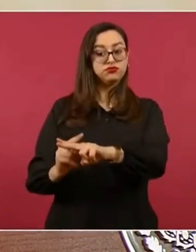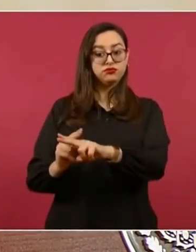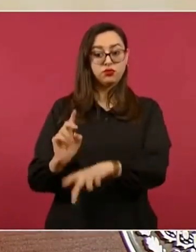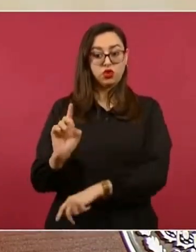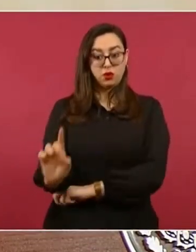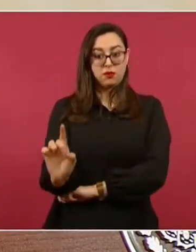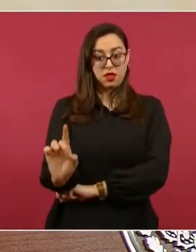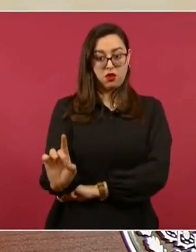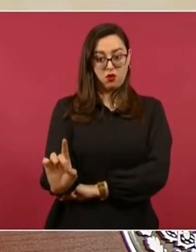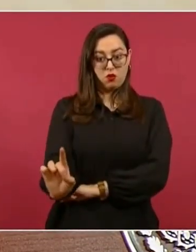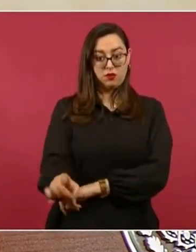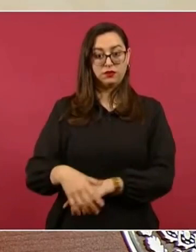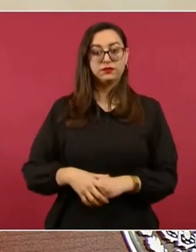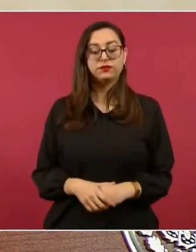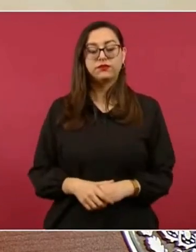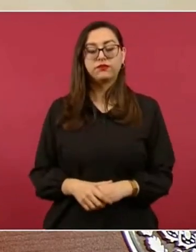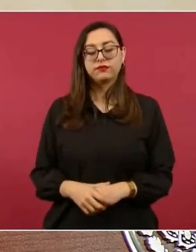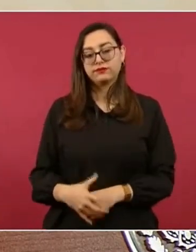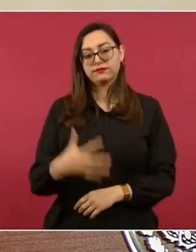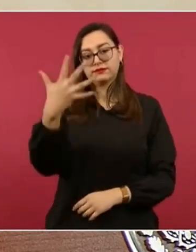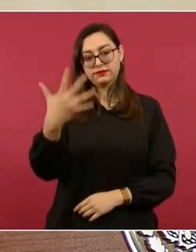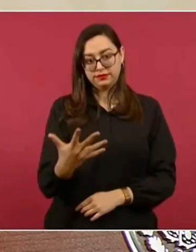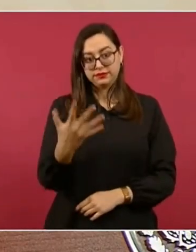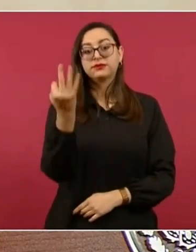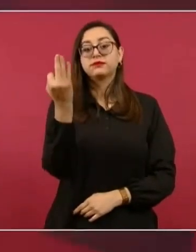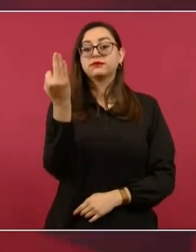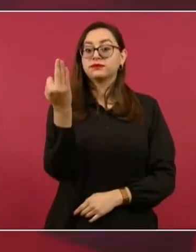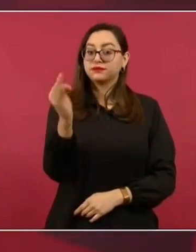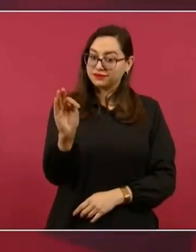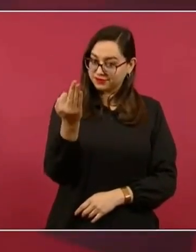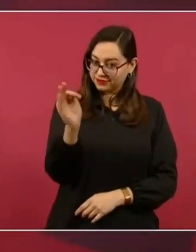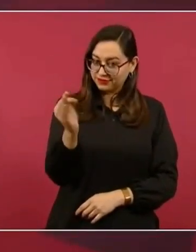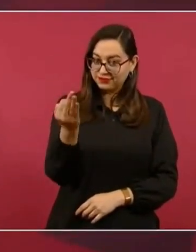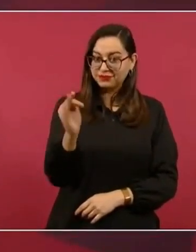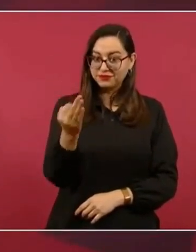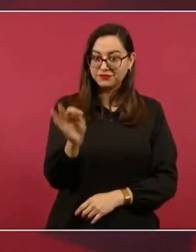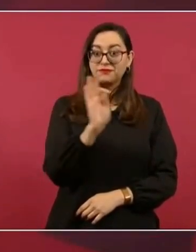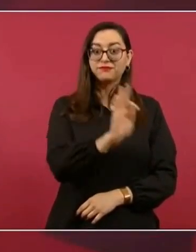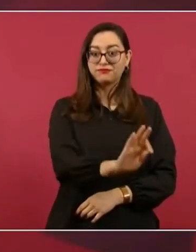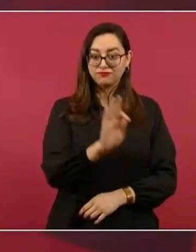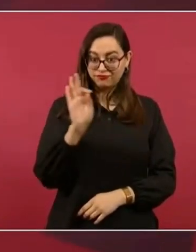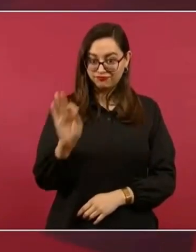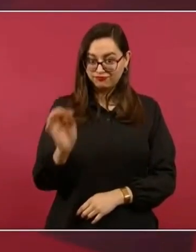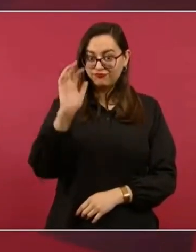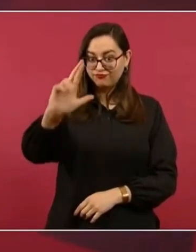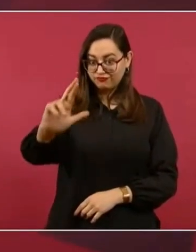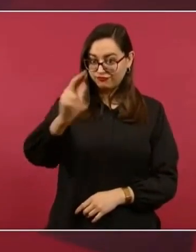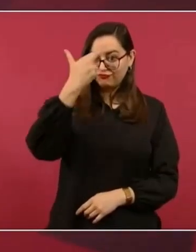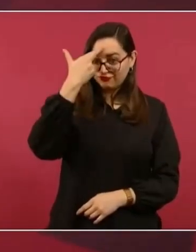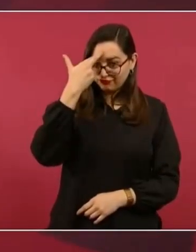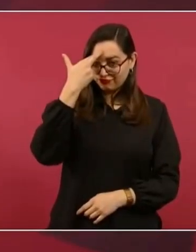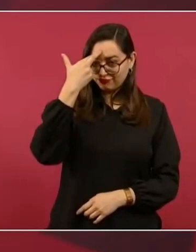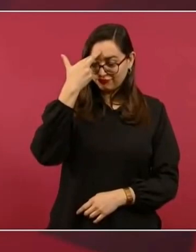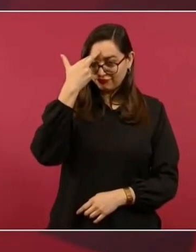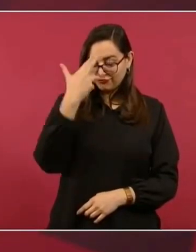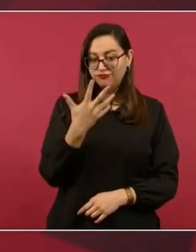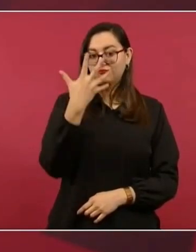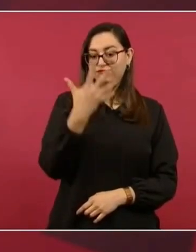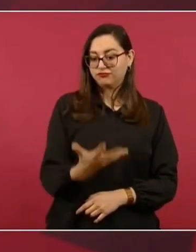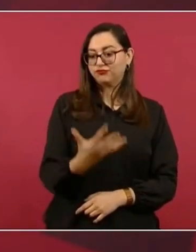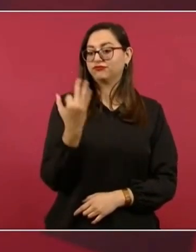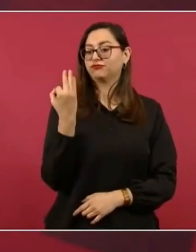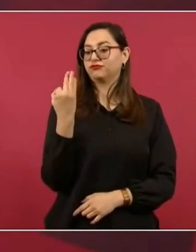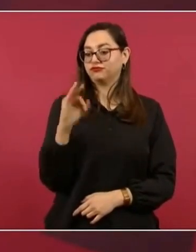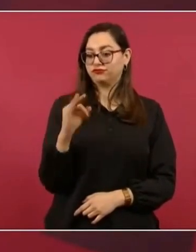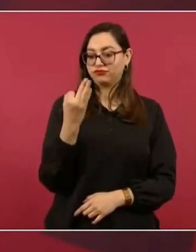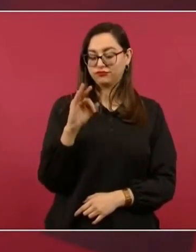el domingo 5 de febrero, es cuando se aprueba